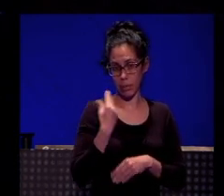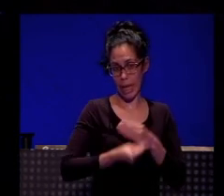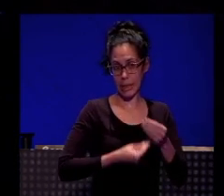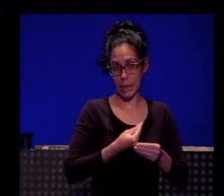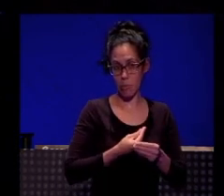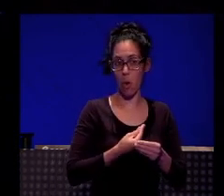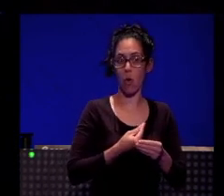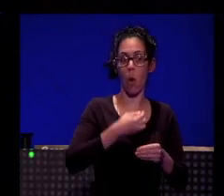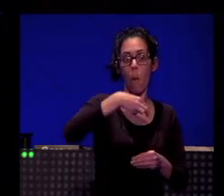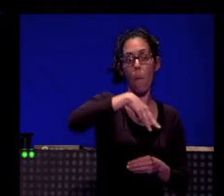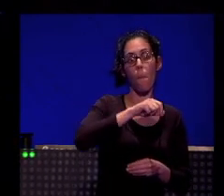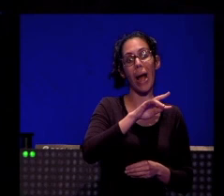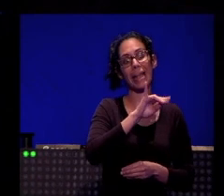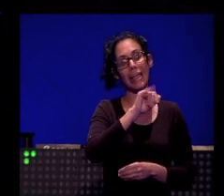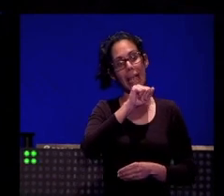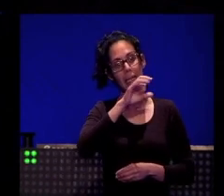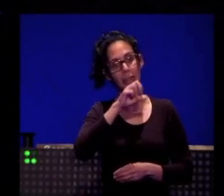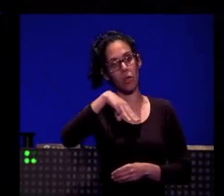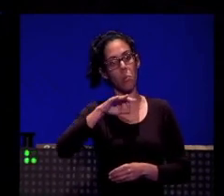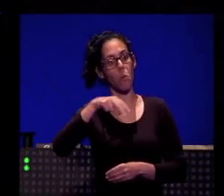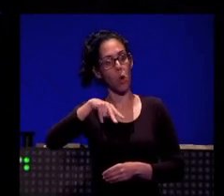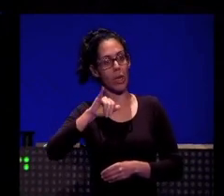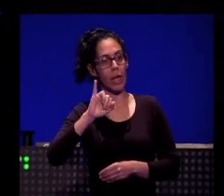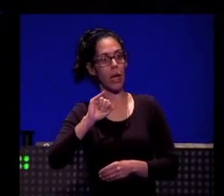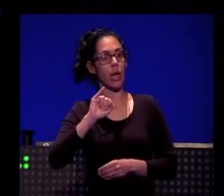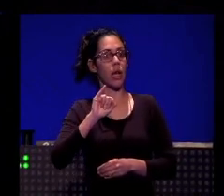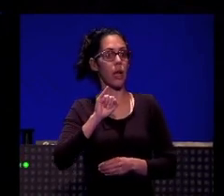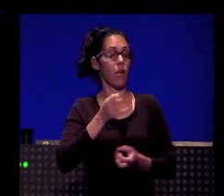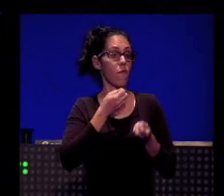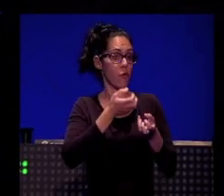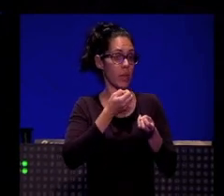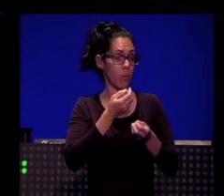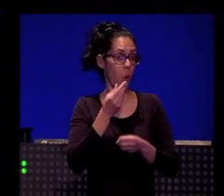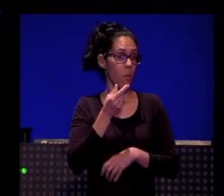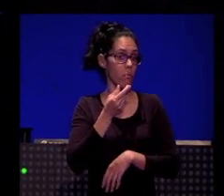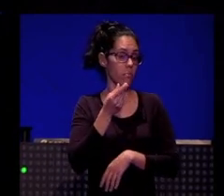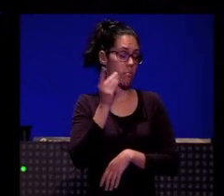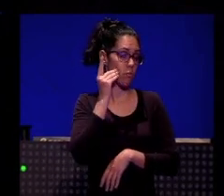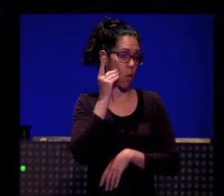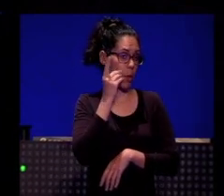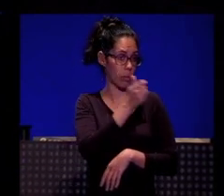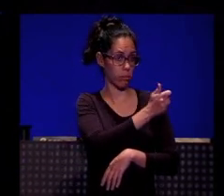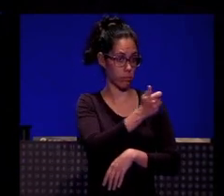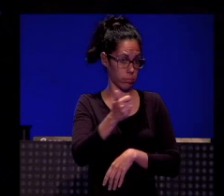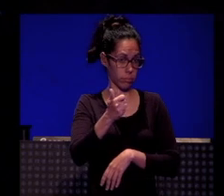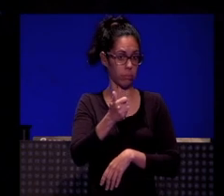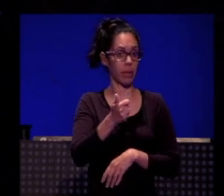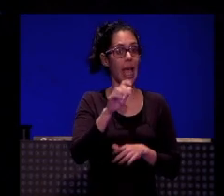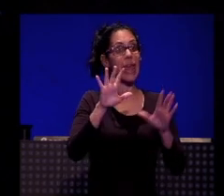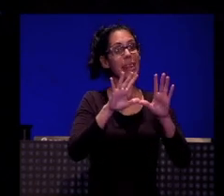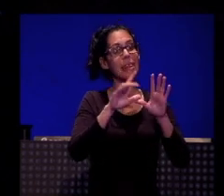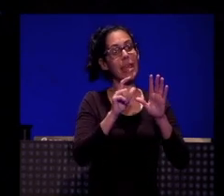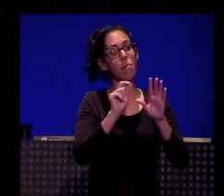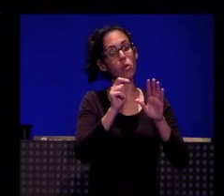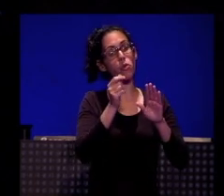Mónica y con Matías en directo en el informativo. Esto se hizo con móvil, ¿no? Y yo conecté 10 minutos antes de que empezara el